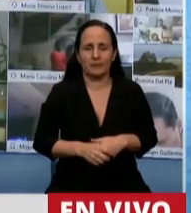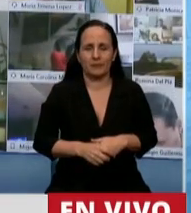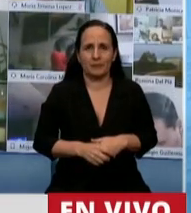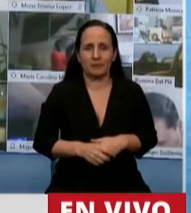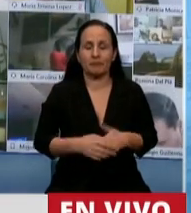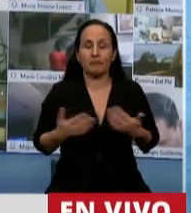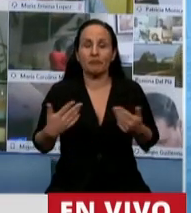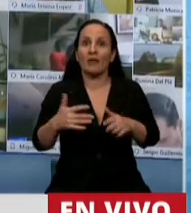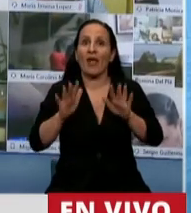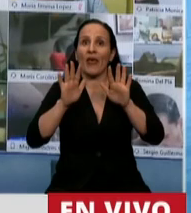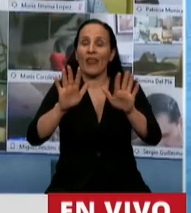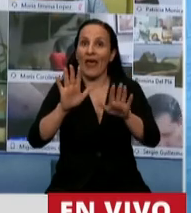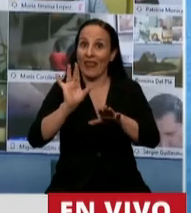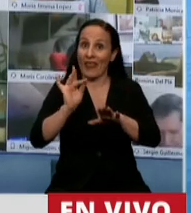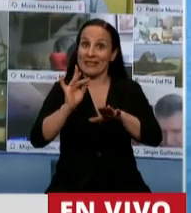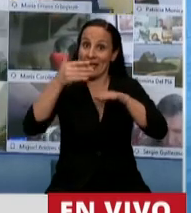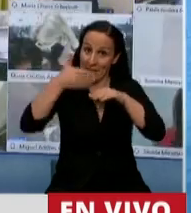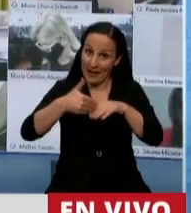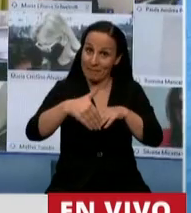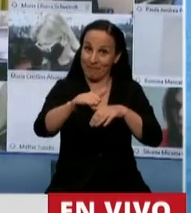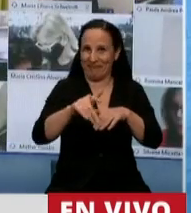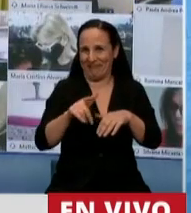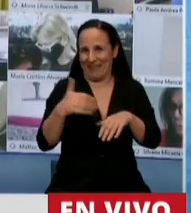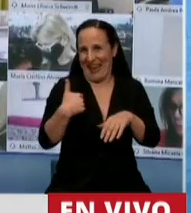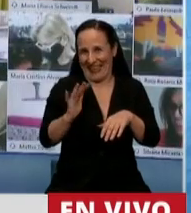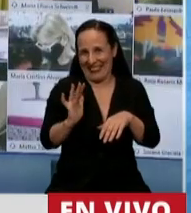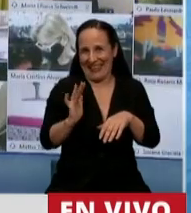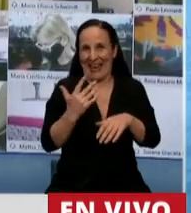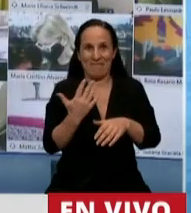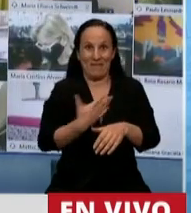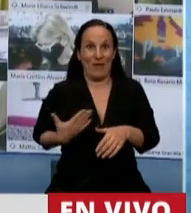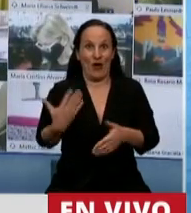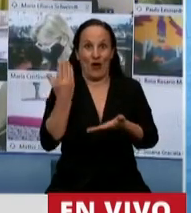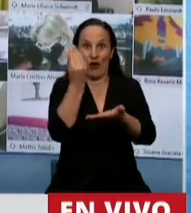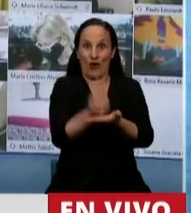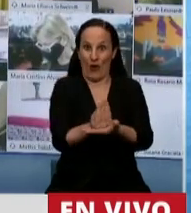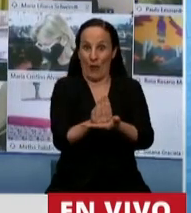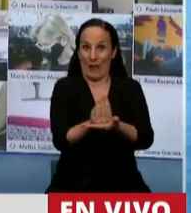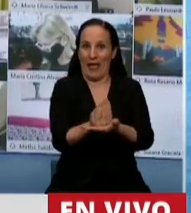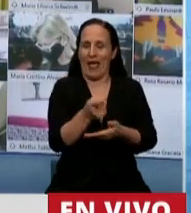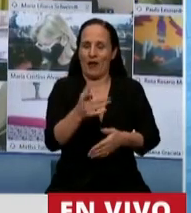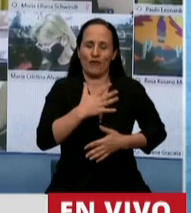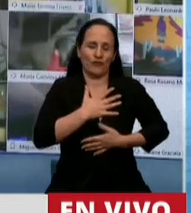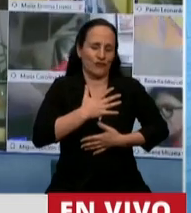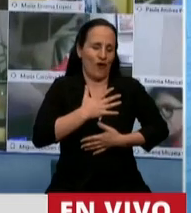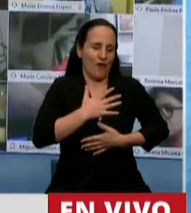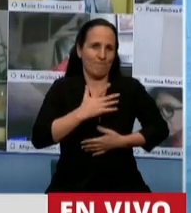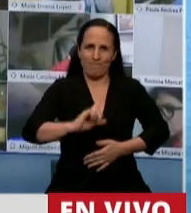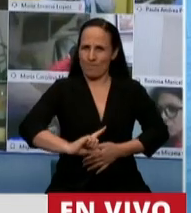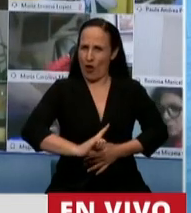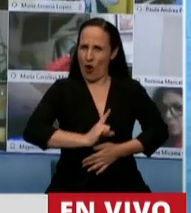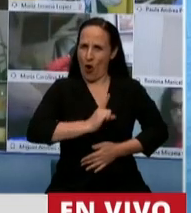desde el 10 de diciembre en Argentina subió un gobierno nacional del cual estoy orgullosa